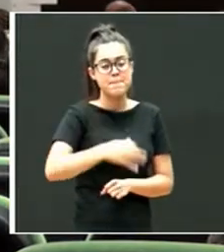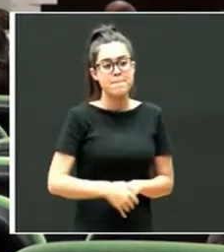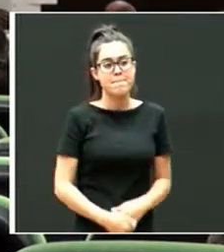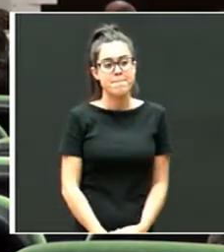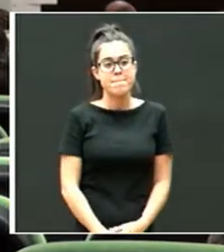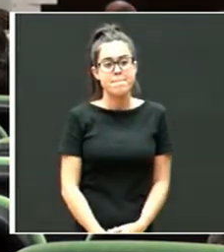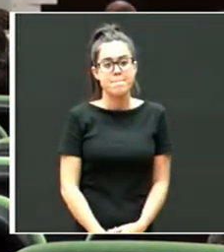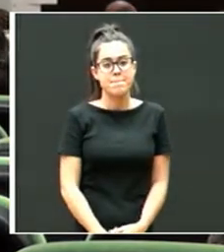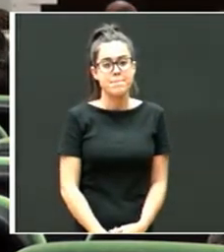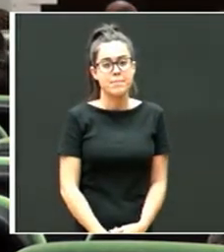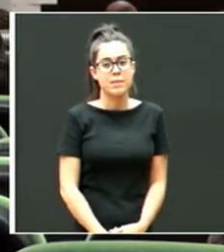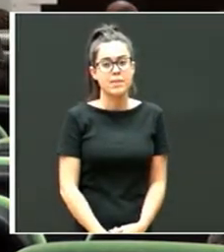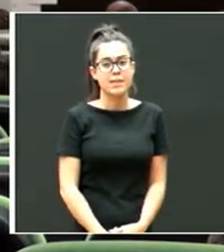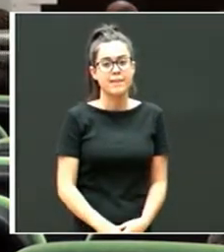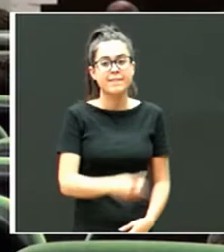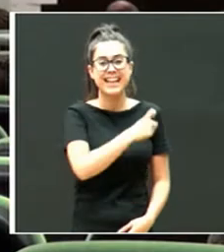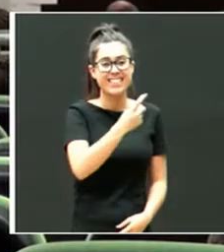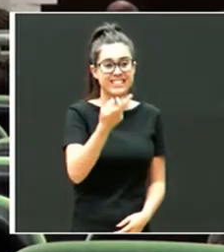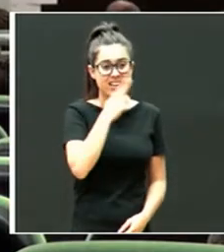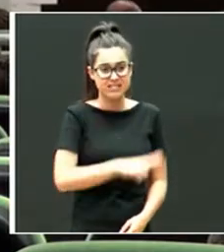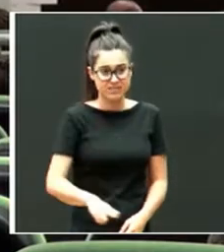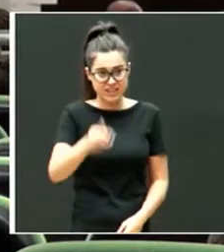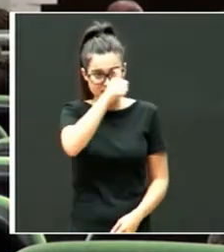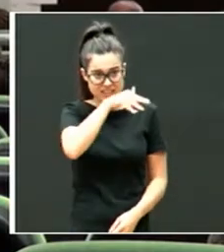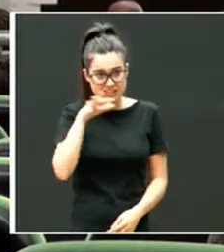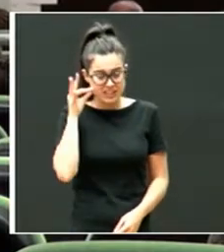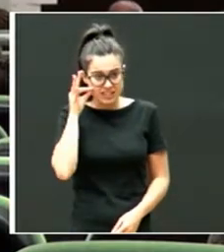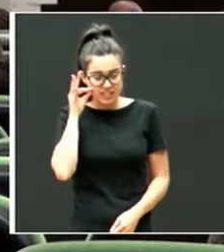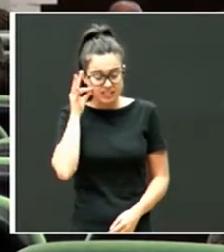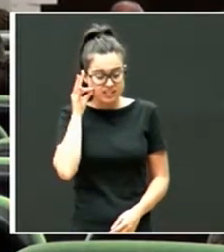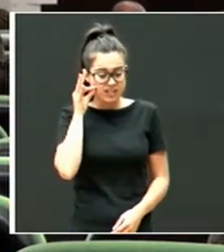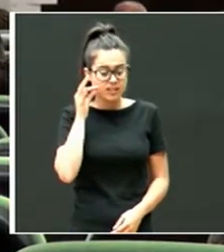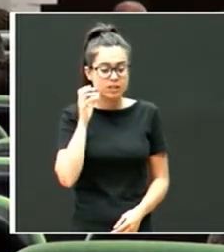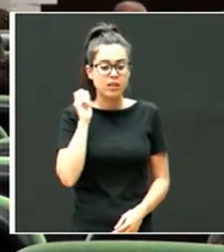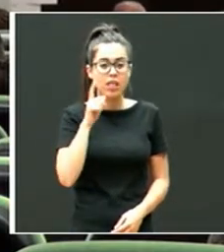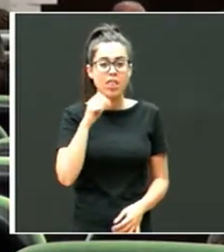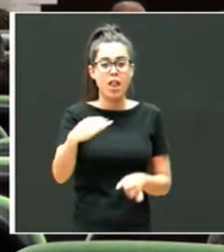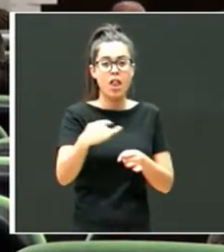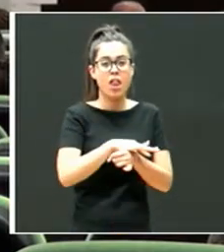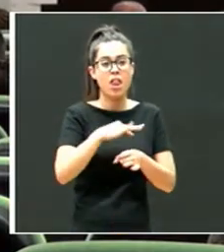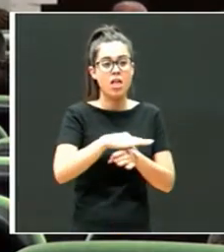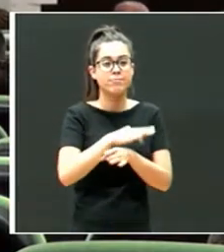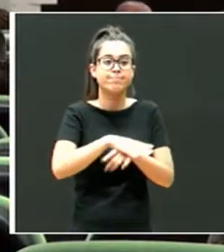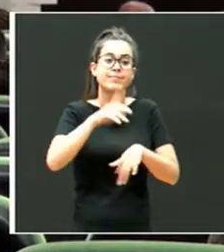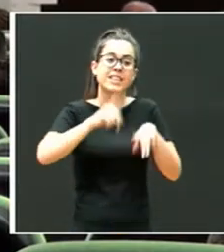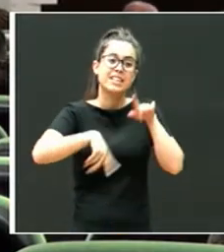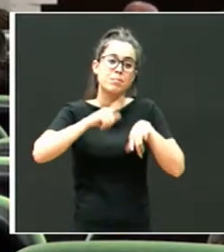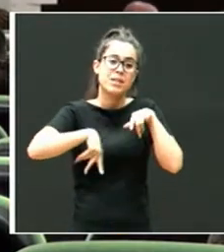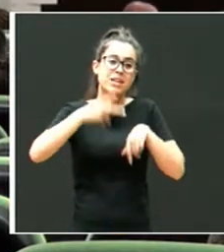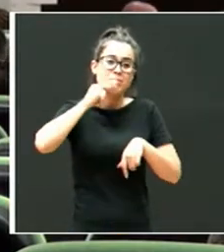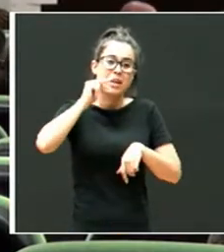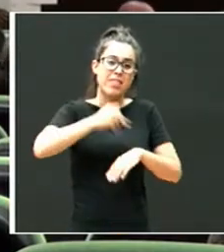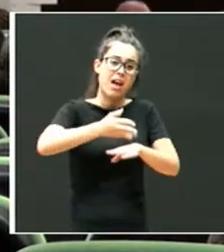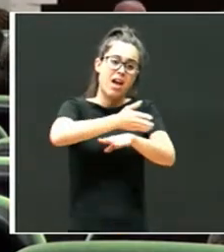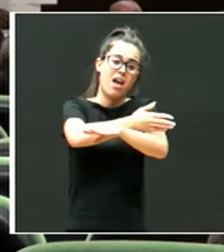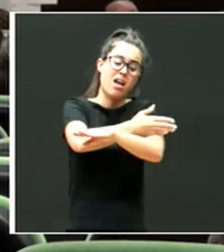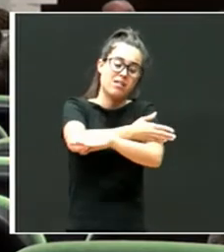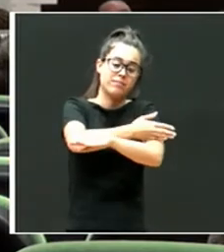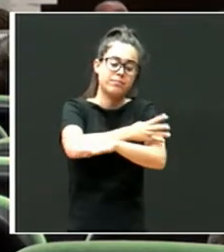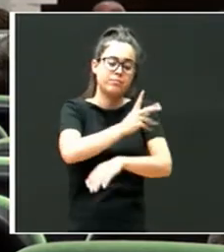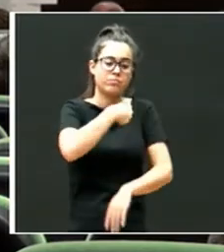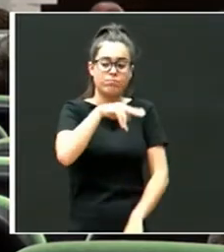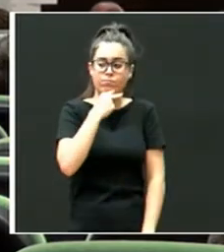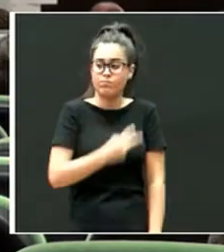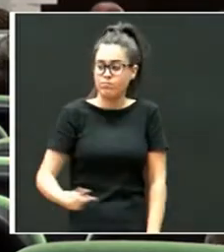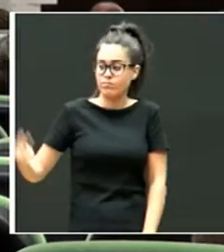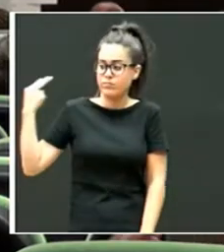las necesidades infantiles van a estar influenciadas por las vivencias anteriores. Podemos tener un modelo de